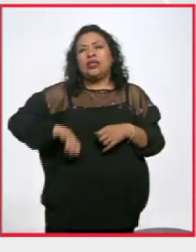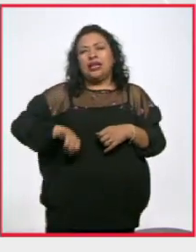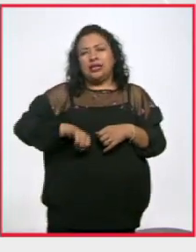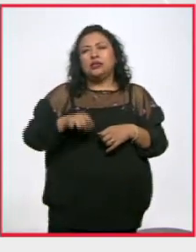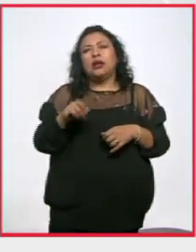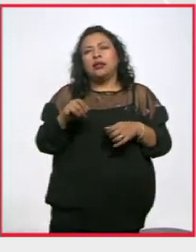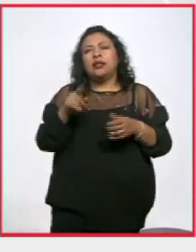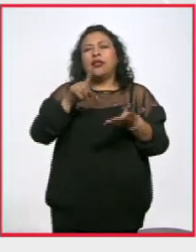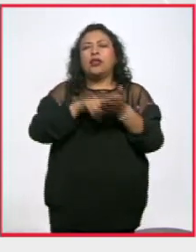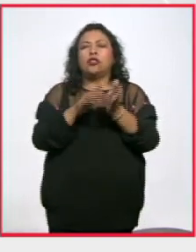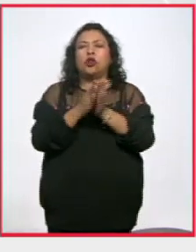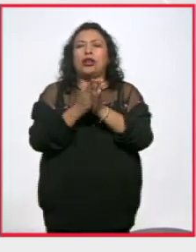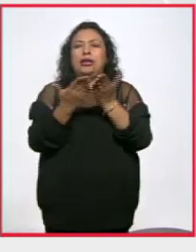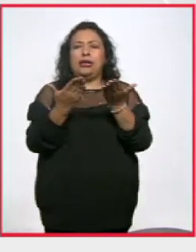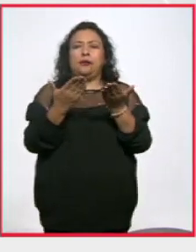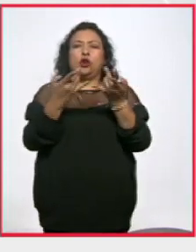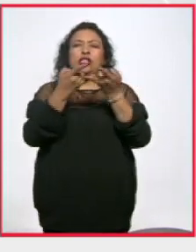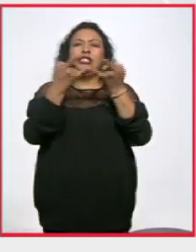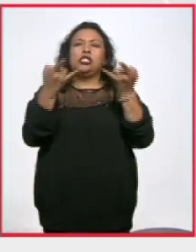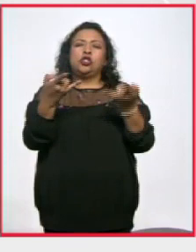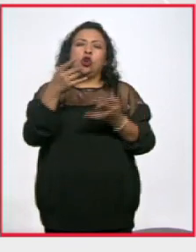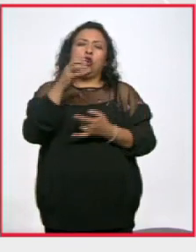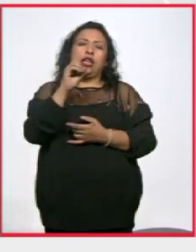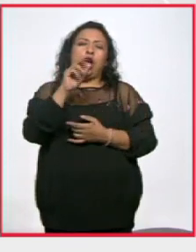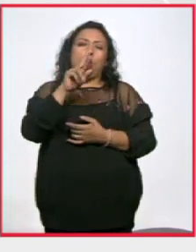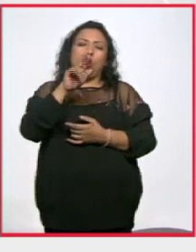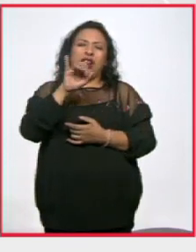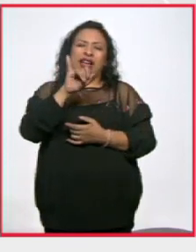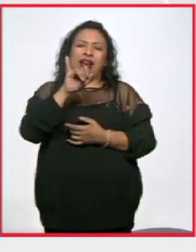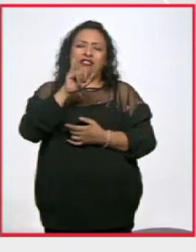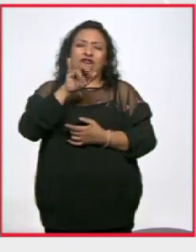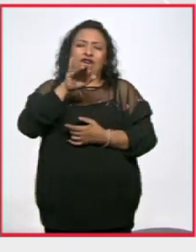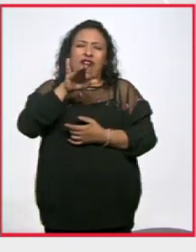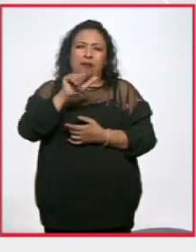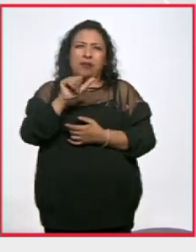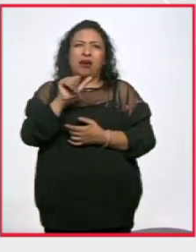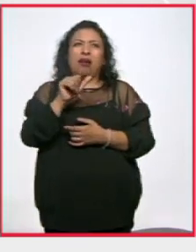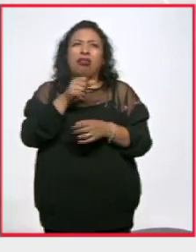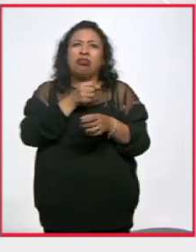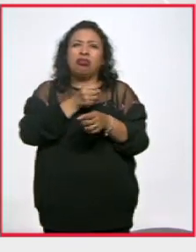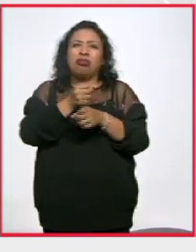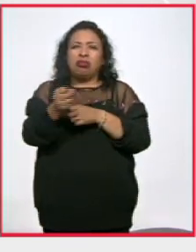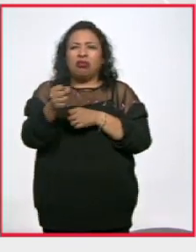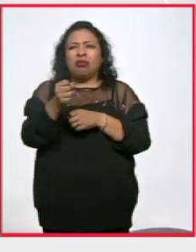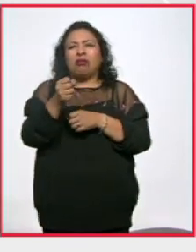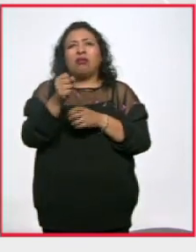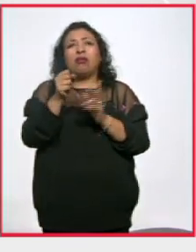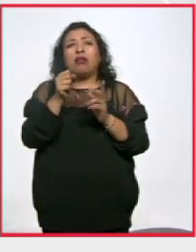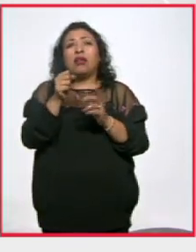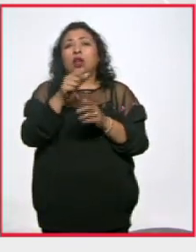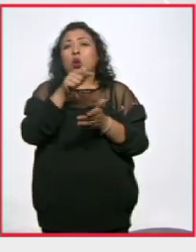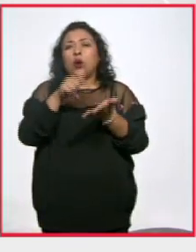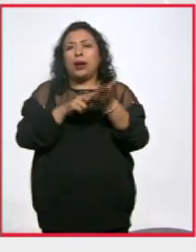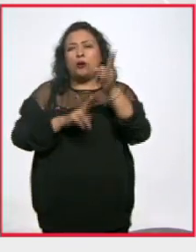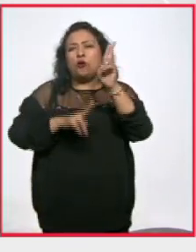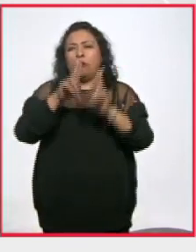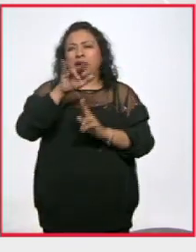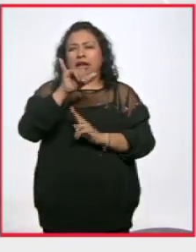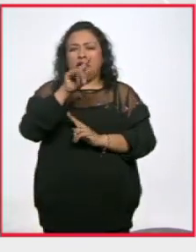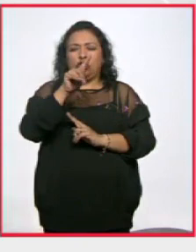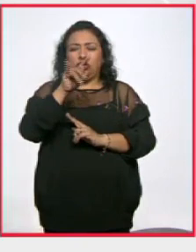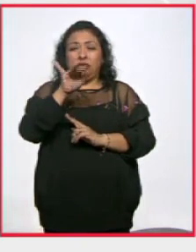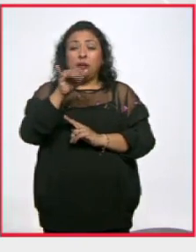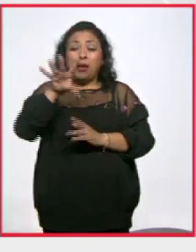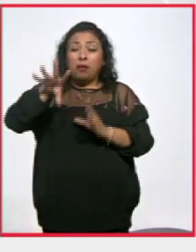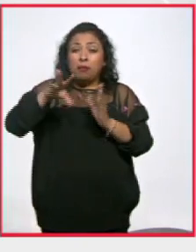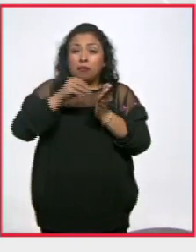Gibbler con su libro, Una historia oral de la infamia, el ataque a los estudiantes de la normal de Ayotzinapa, que